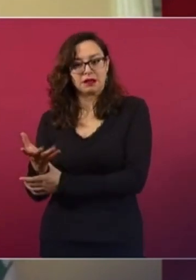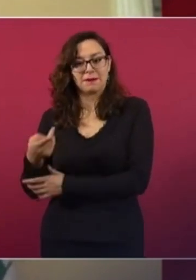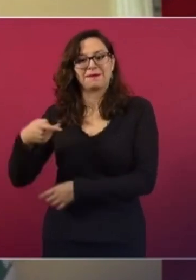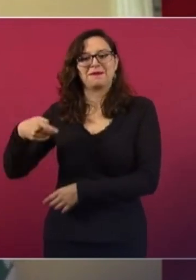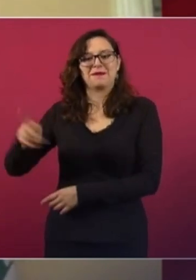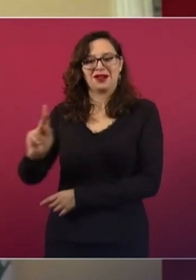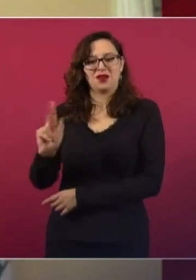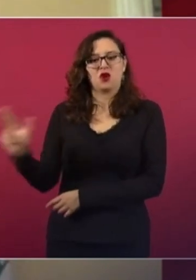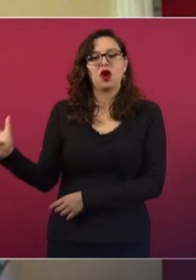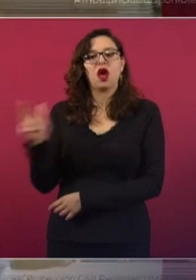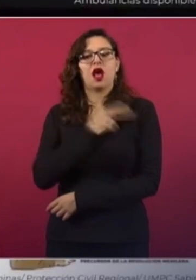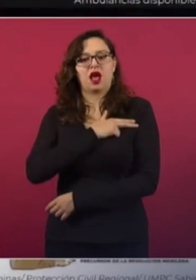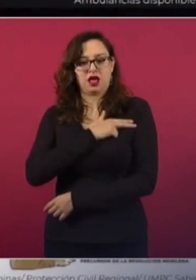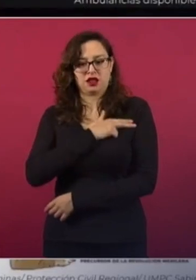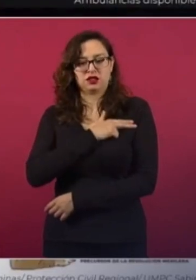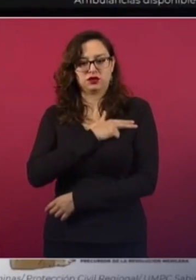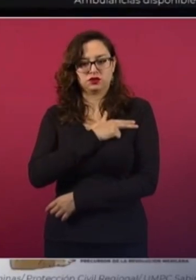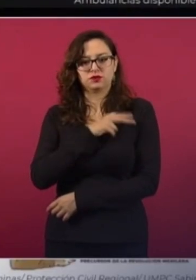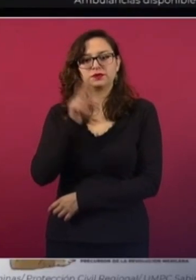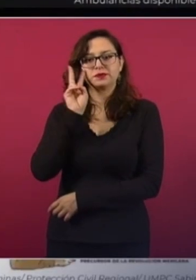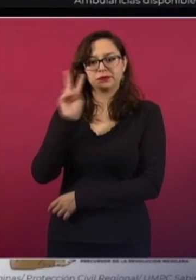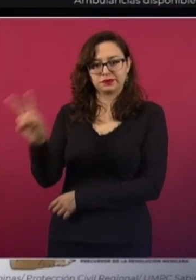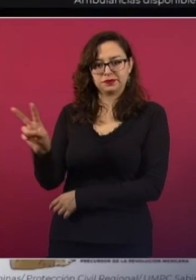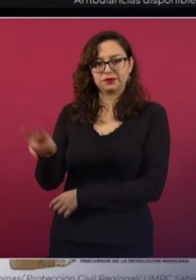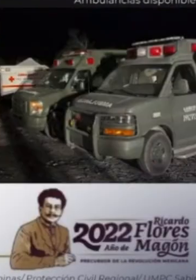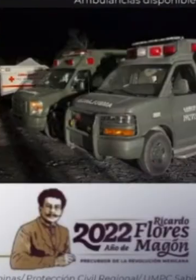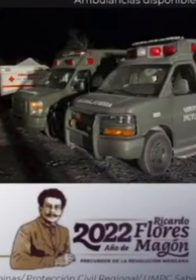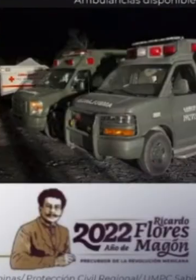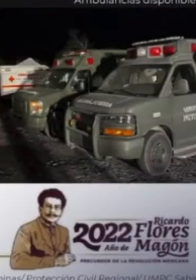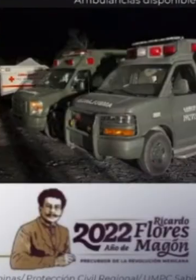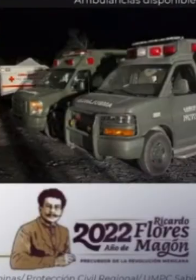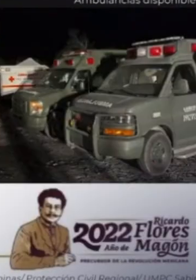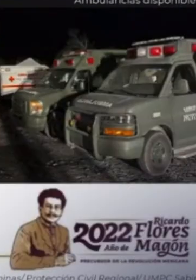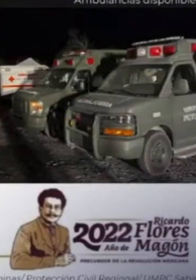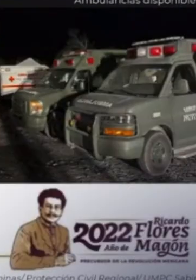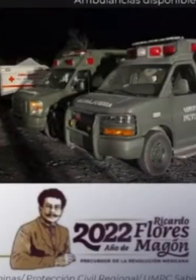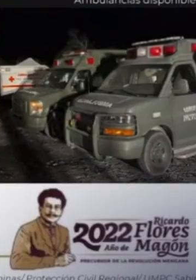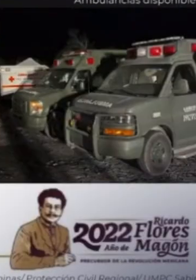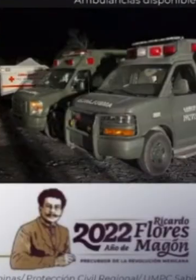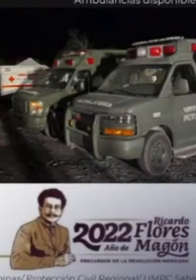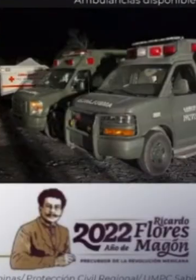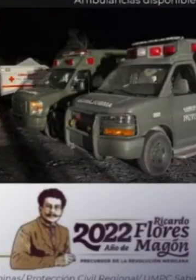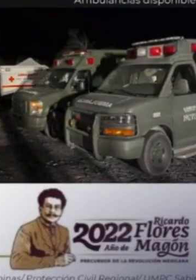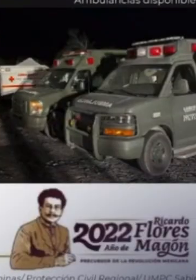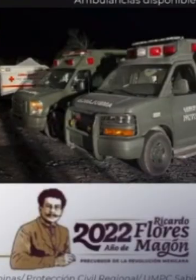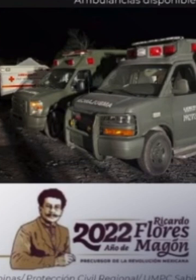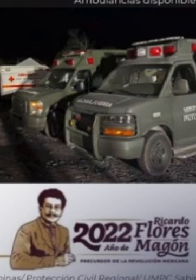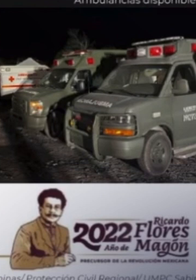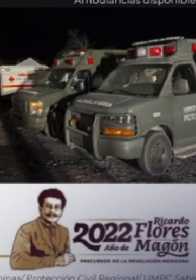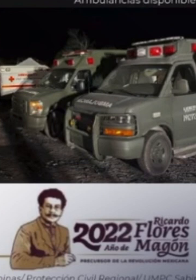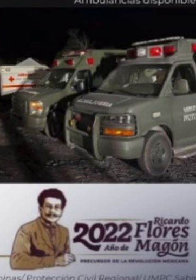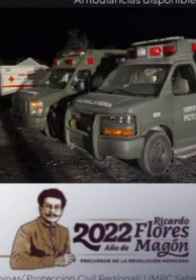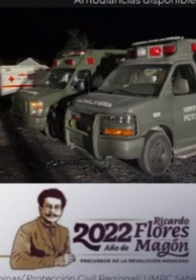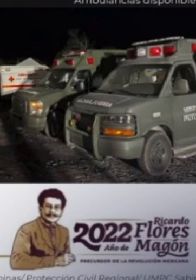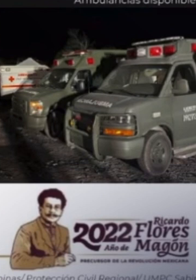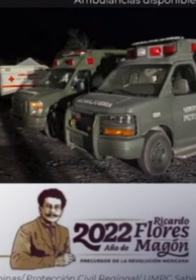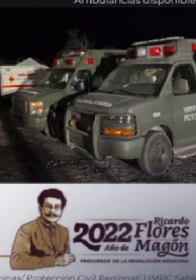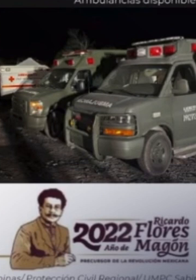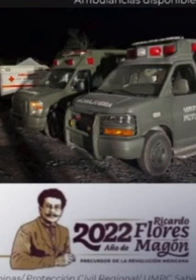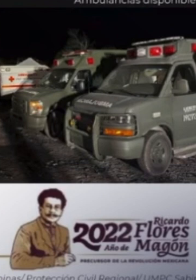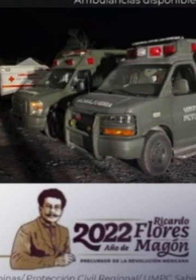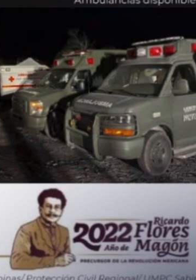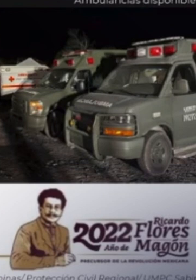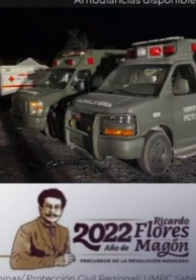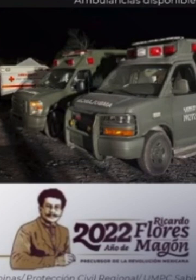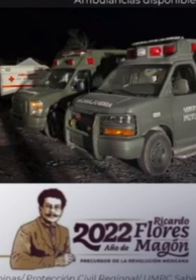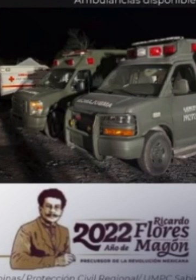se revisa la atención médica. Están recibiendo la atención médica en una clínica cercana